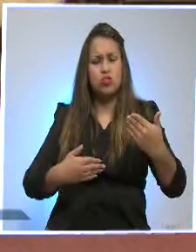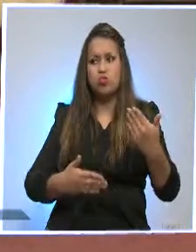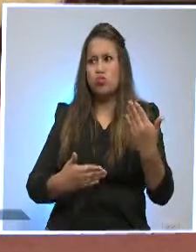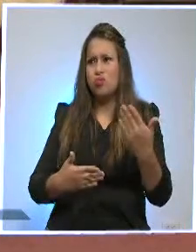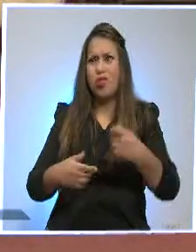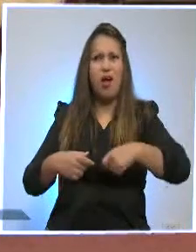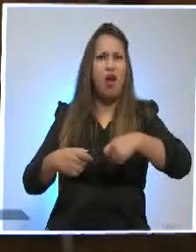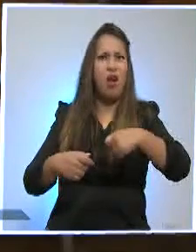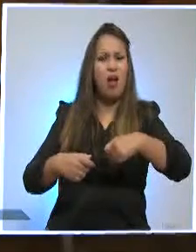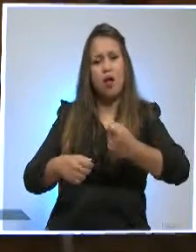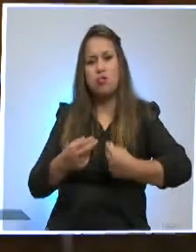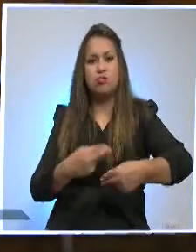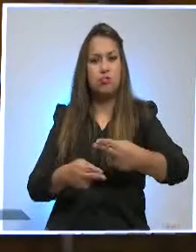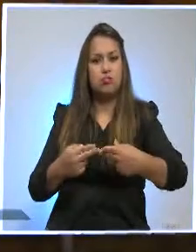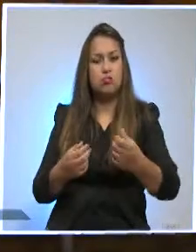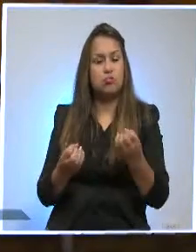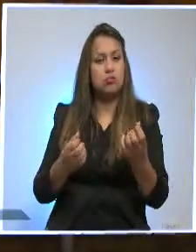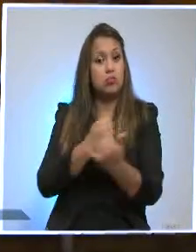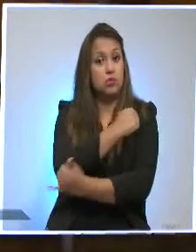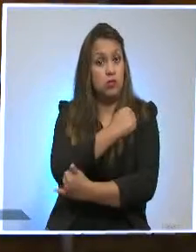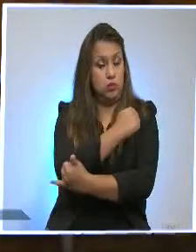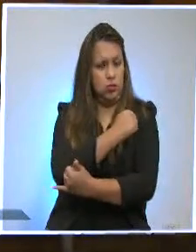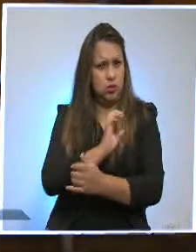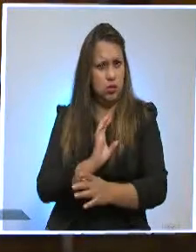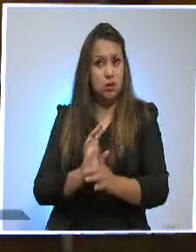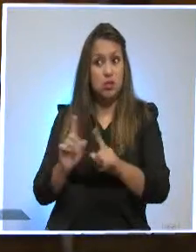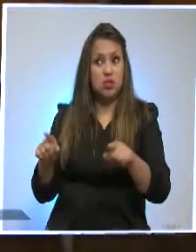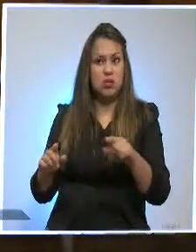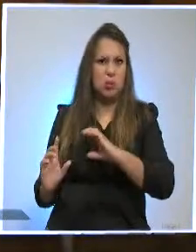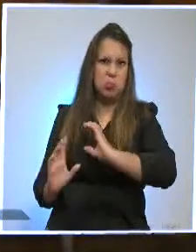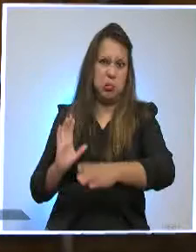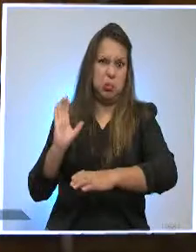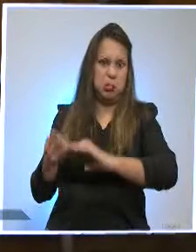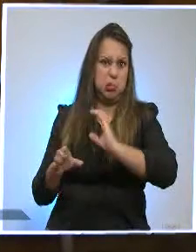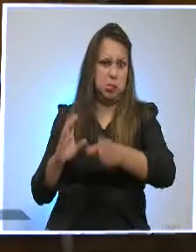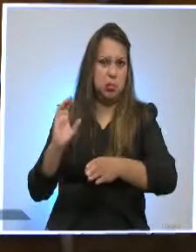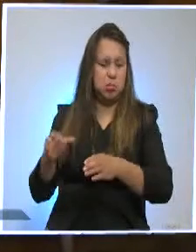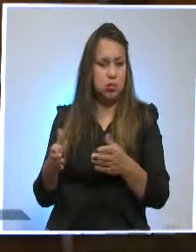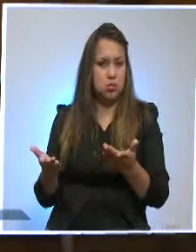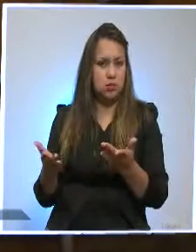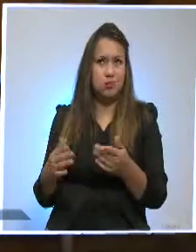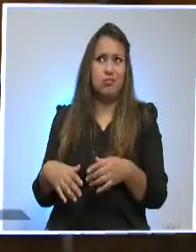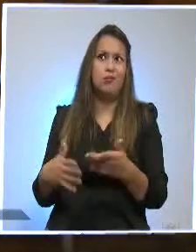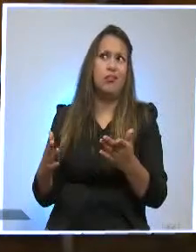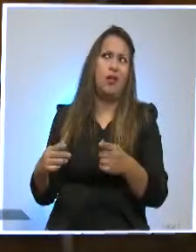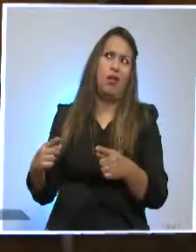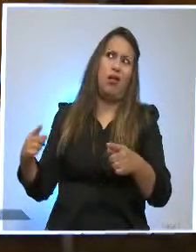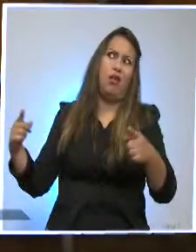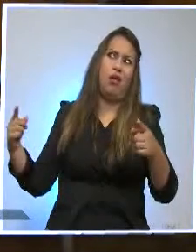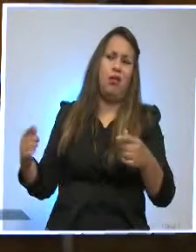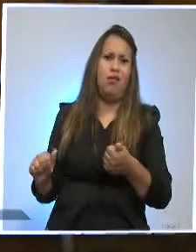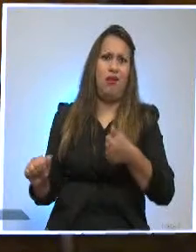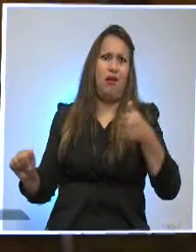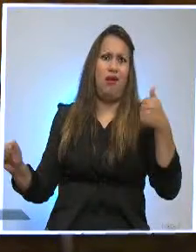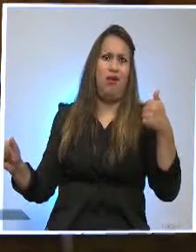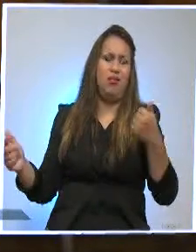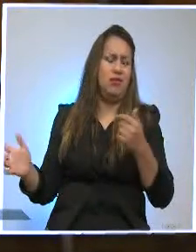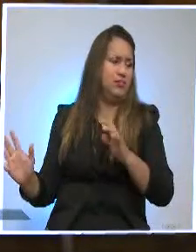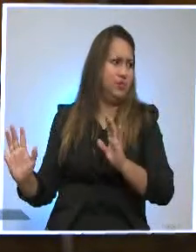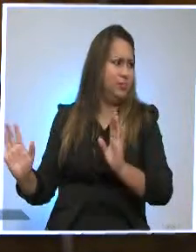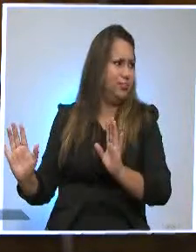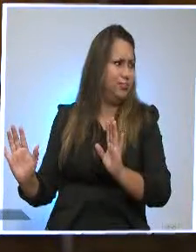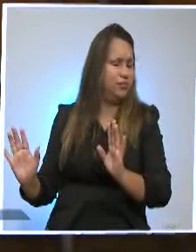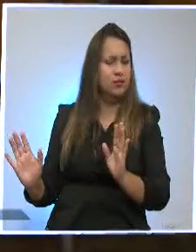comerciales con países que muchos sectores los han criticado por la lejanía, por la dificultad que implica establecer